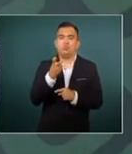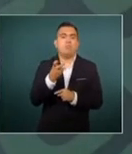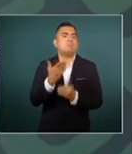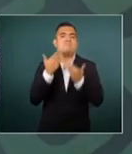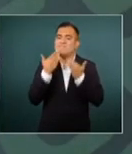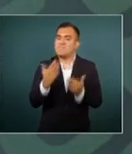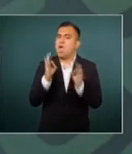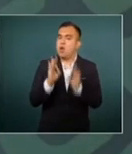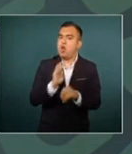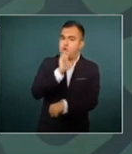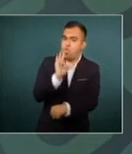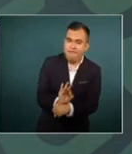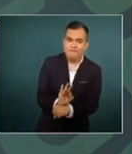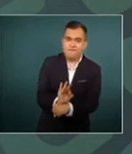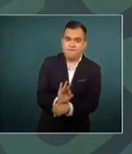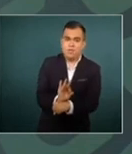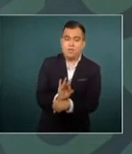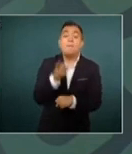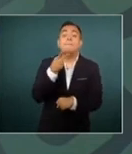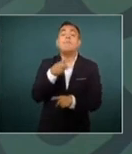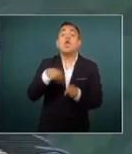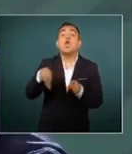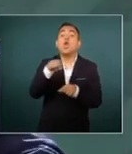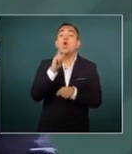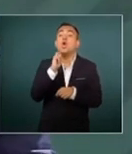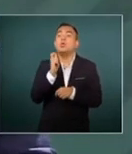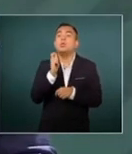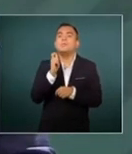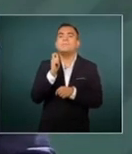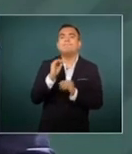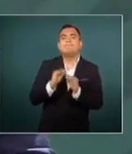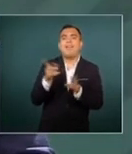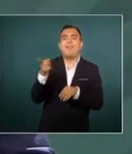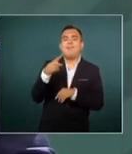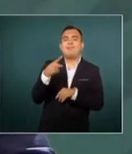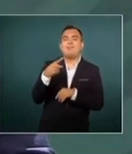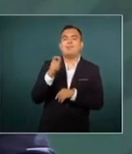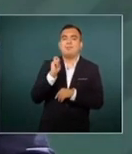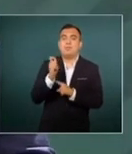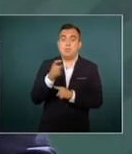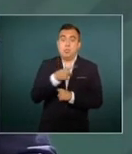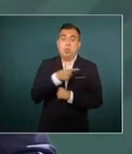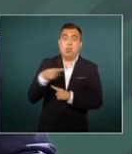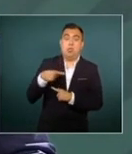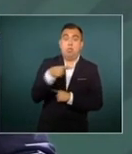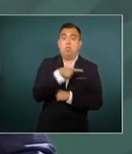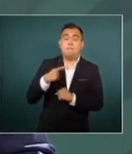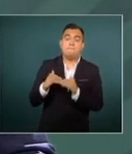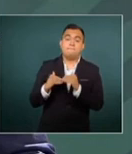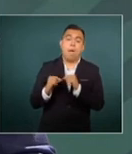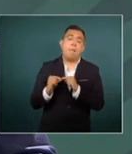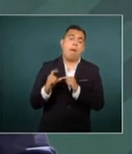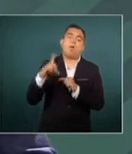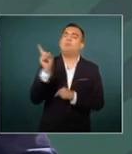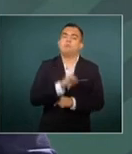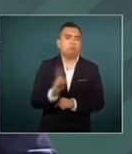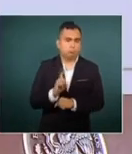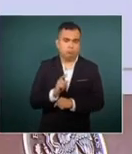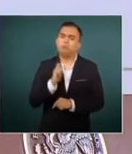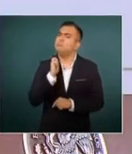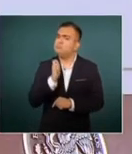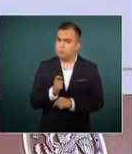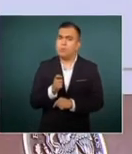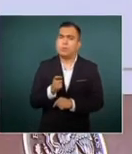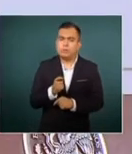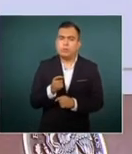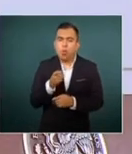estamos, como algunos han querido construir la idea, hipotecando el futuro de Jalisco. Estamos generando mecanismos de